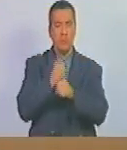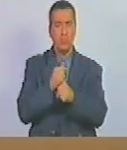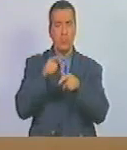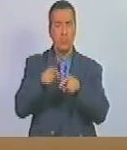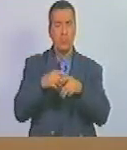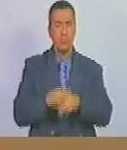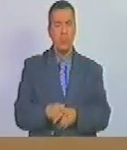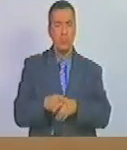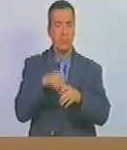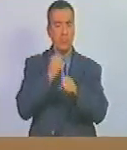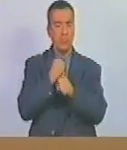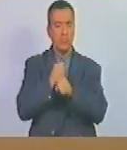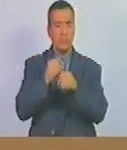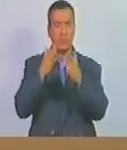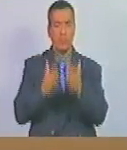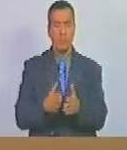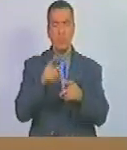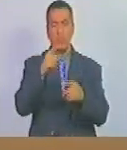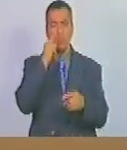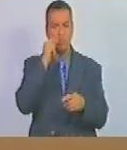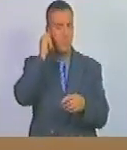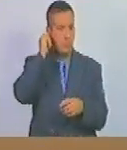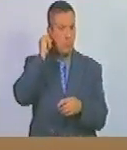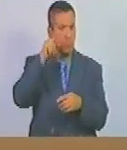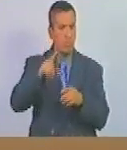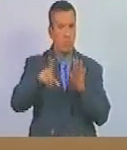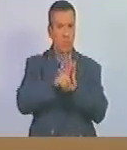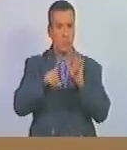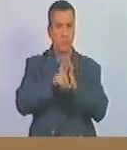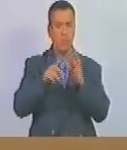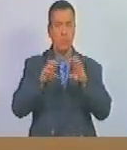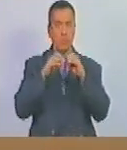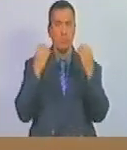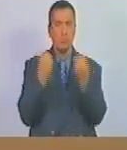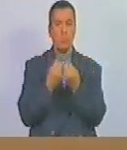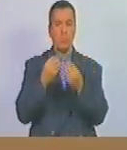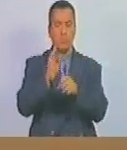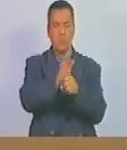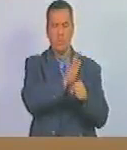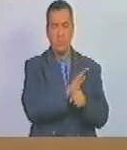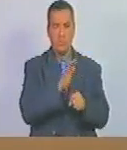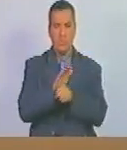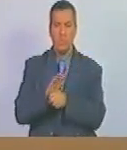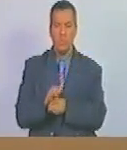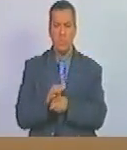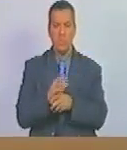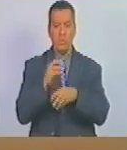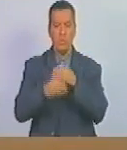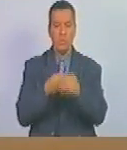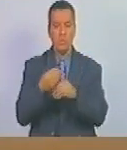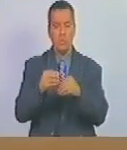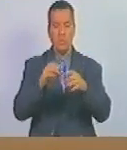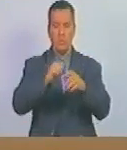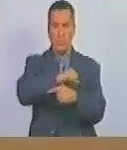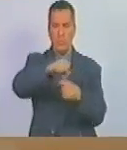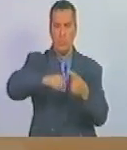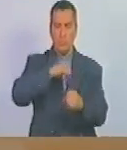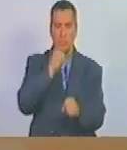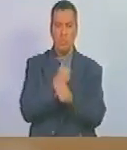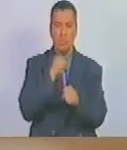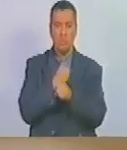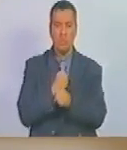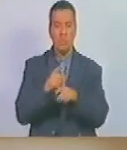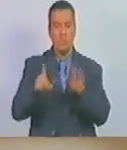las trabajadoras y los trabajadores ley orgánica de prevención condiciones y medio ambiente de trabajo